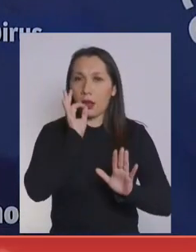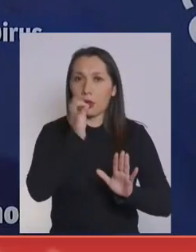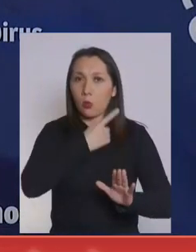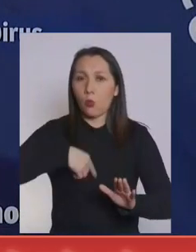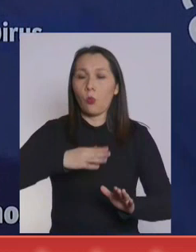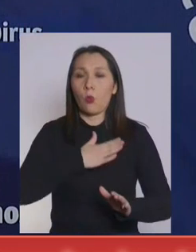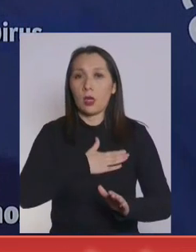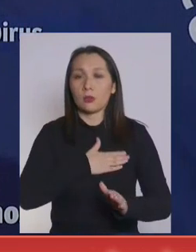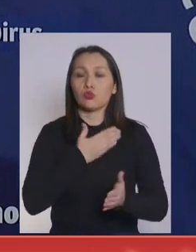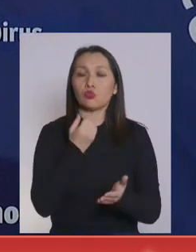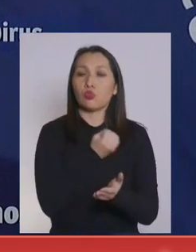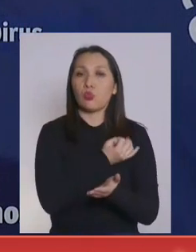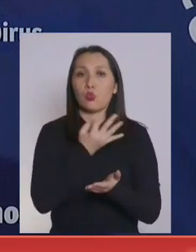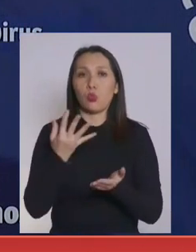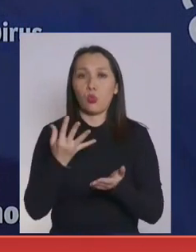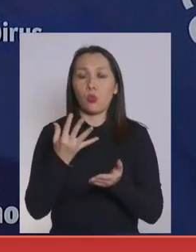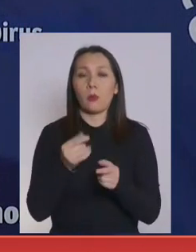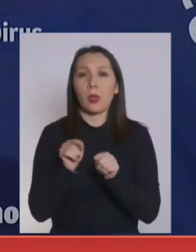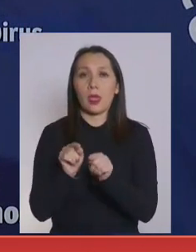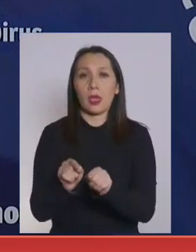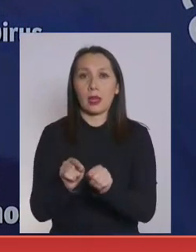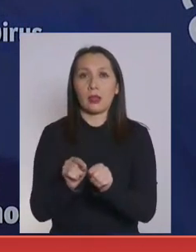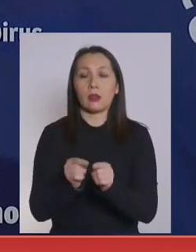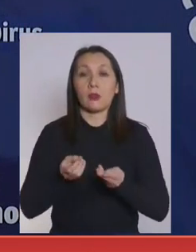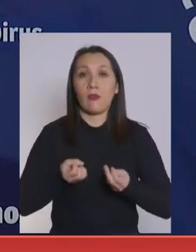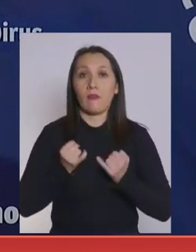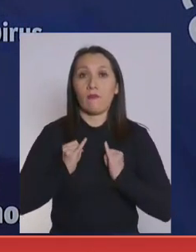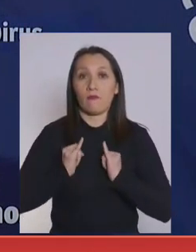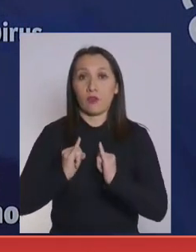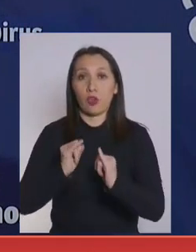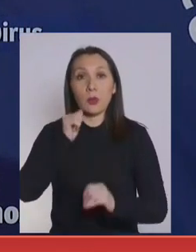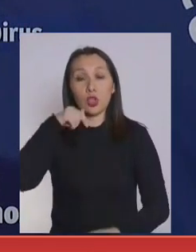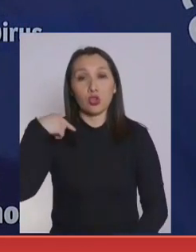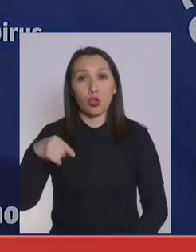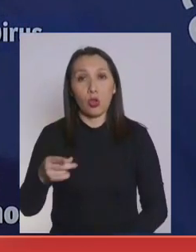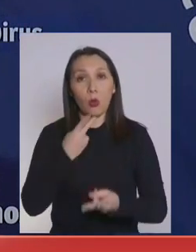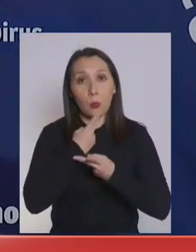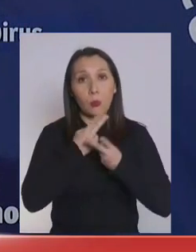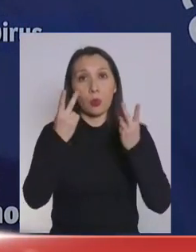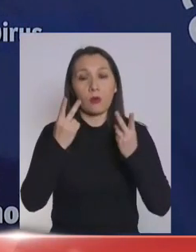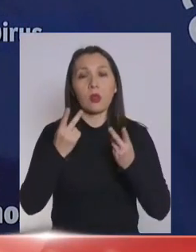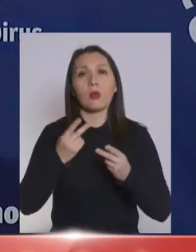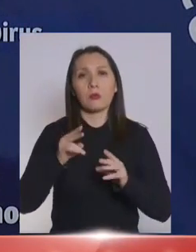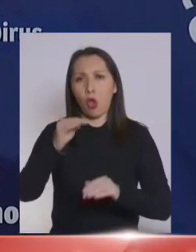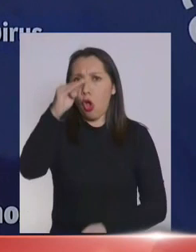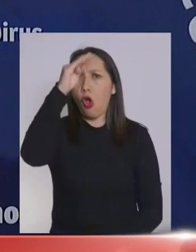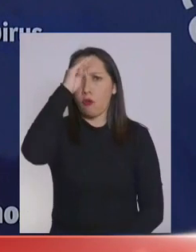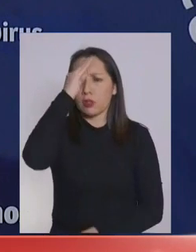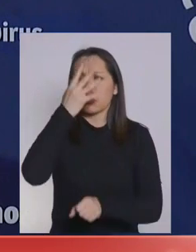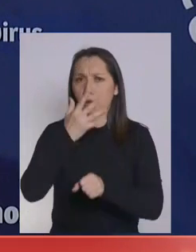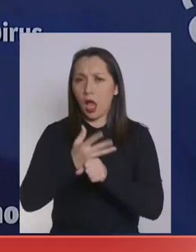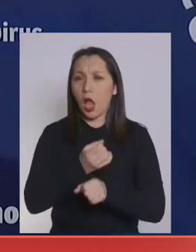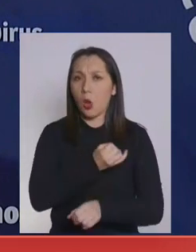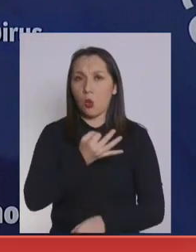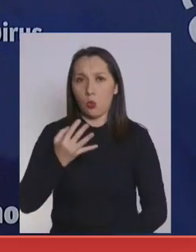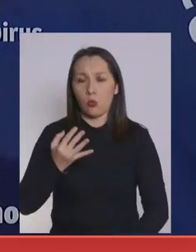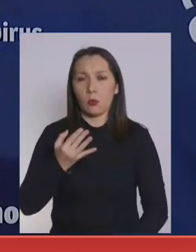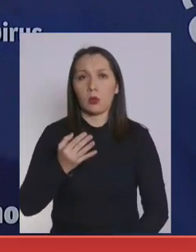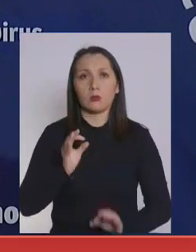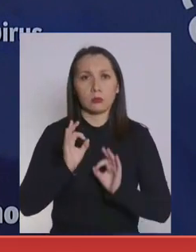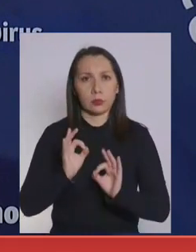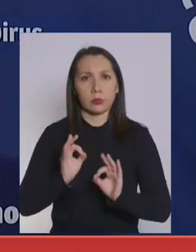nuestros datos a nivel de lo que transmitimos nosotros día a día y lo que publicamos son confiables y